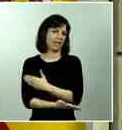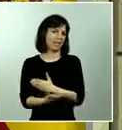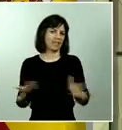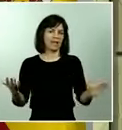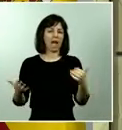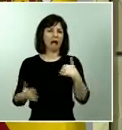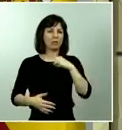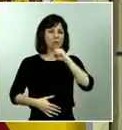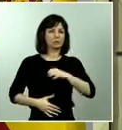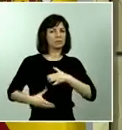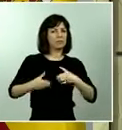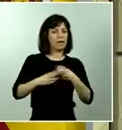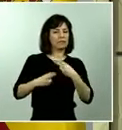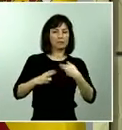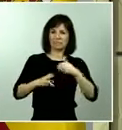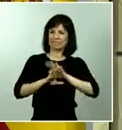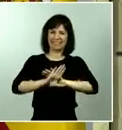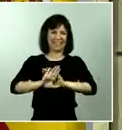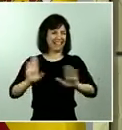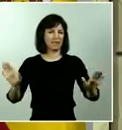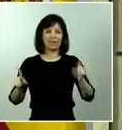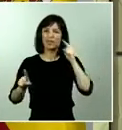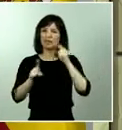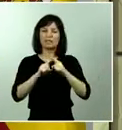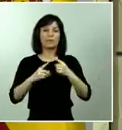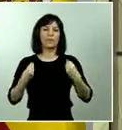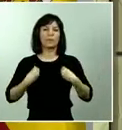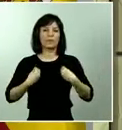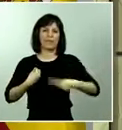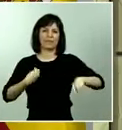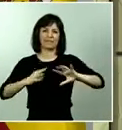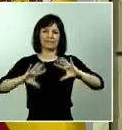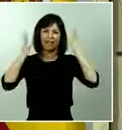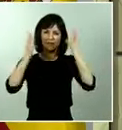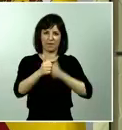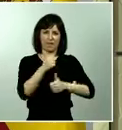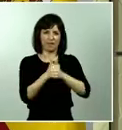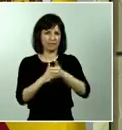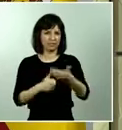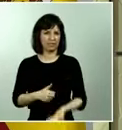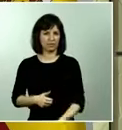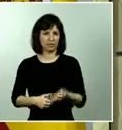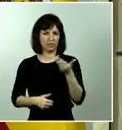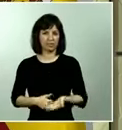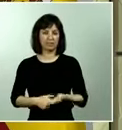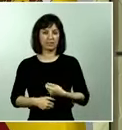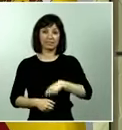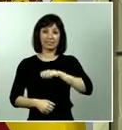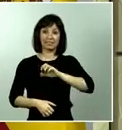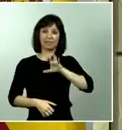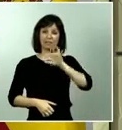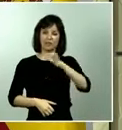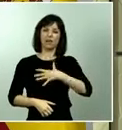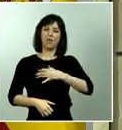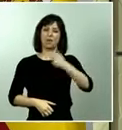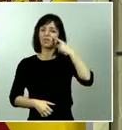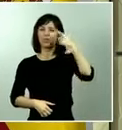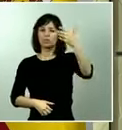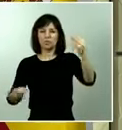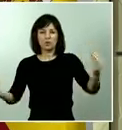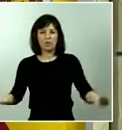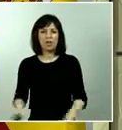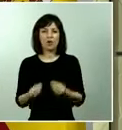que aquí lo importante es salvar vidas, hacer que España pueda abordar un futuro mejor superando la pandemia